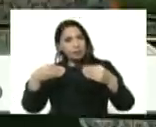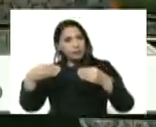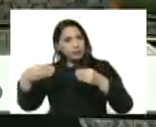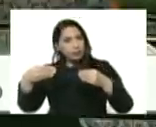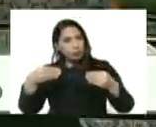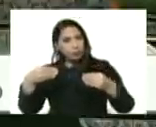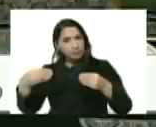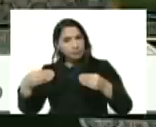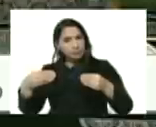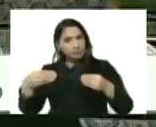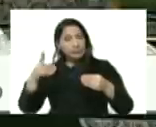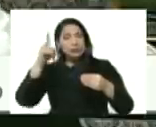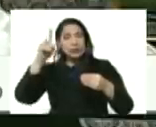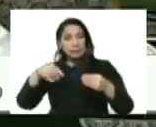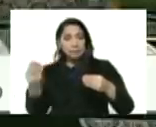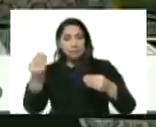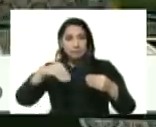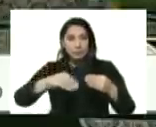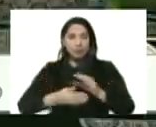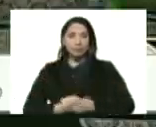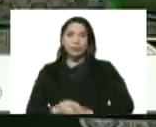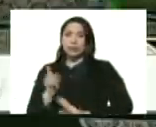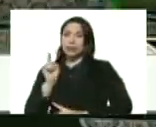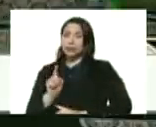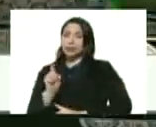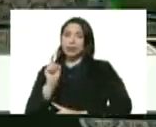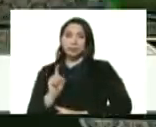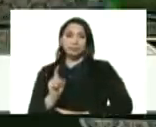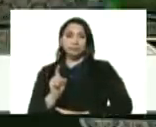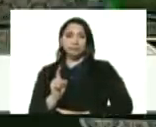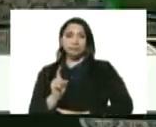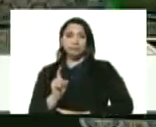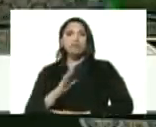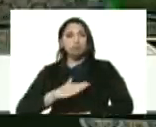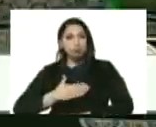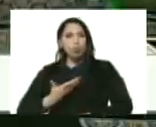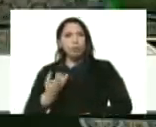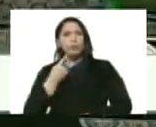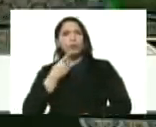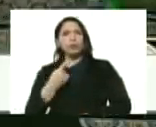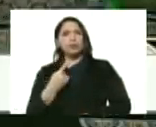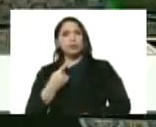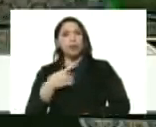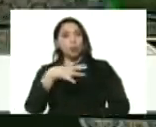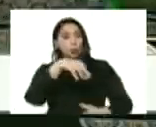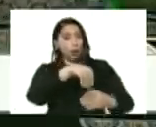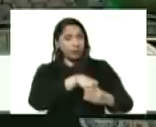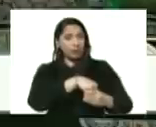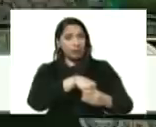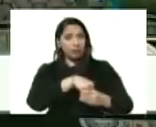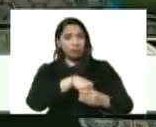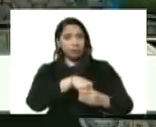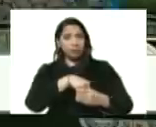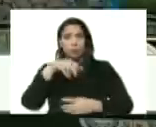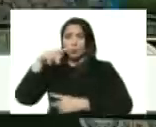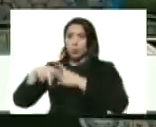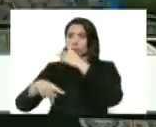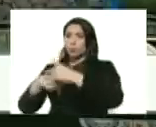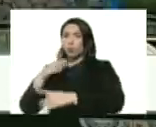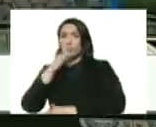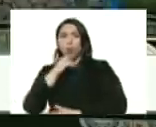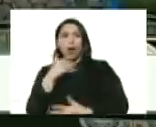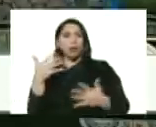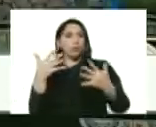también necesaria podemos decir entre cuarentena y producción